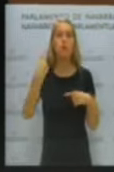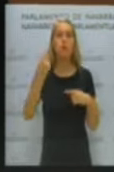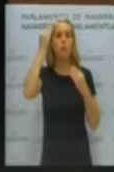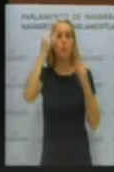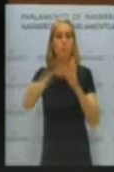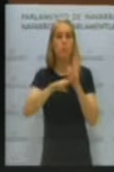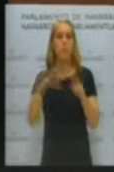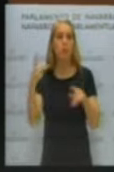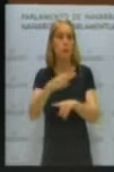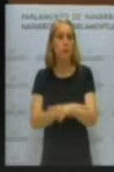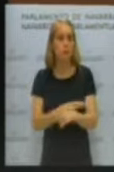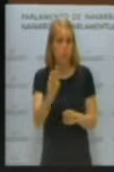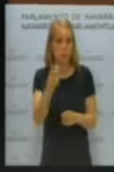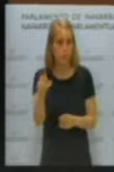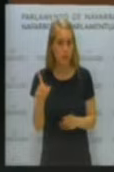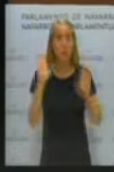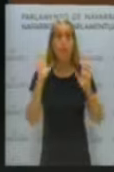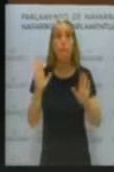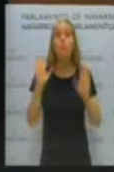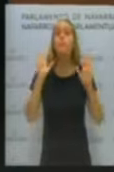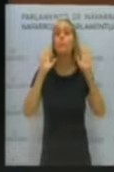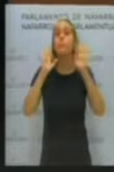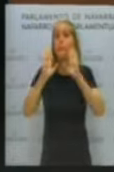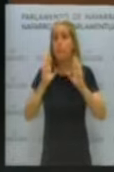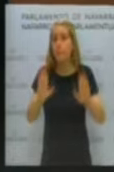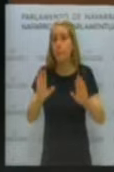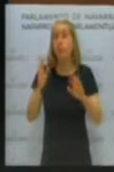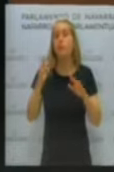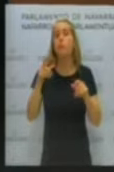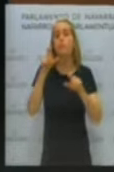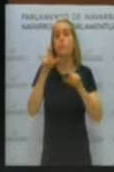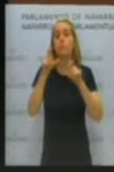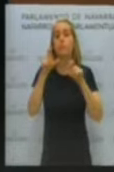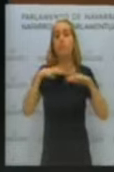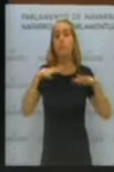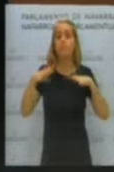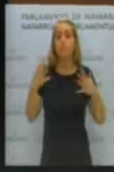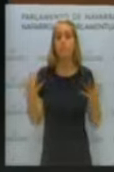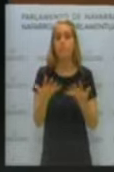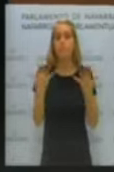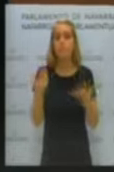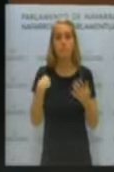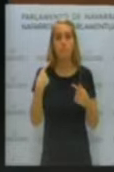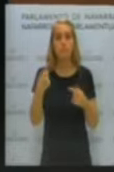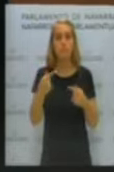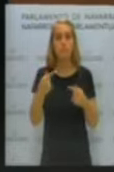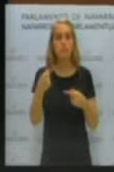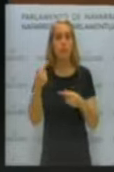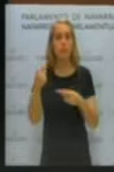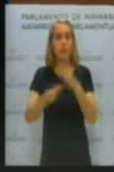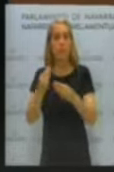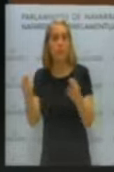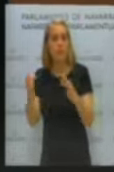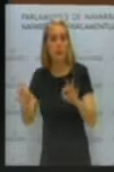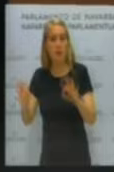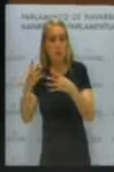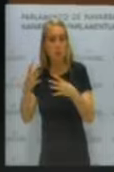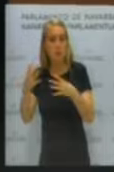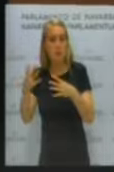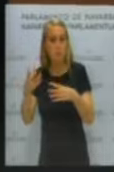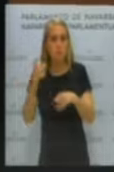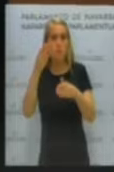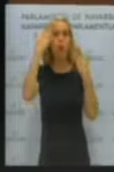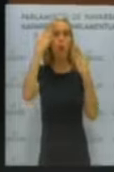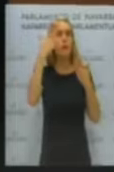para evitar. Pero, sin embargo, sus promotores no hacen nada por evitar y castigar a homenajes